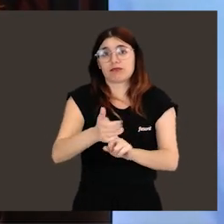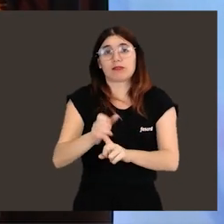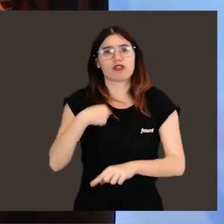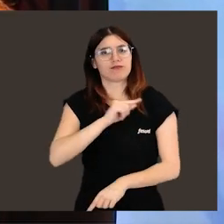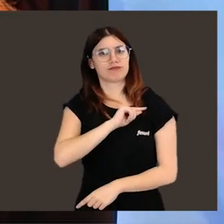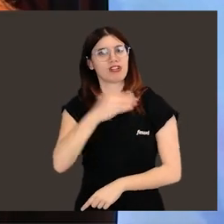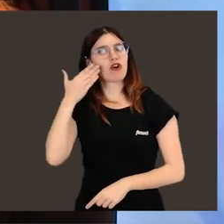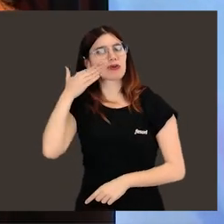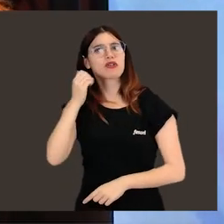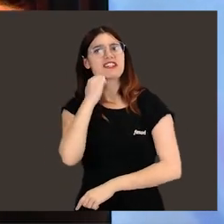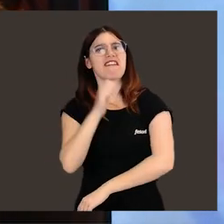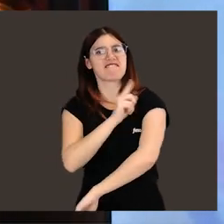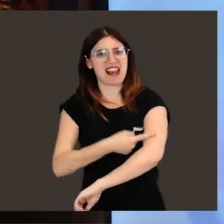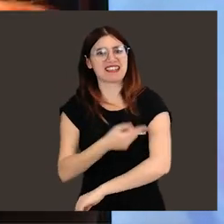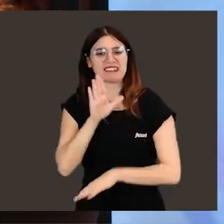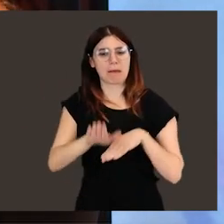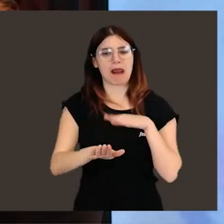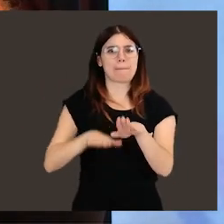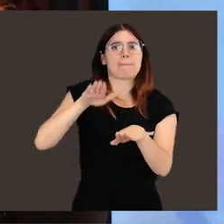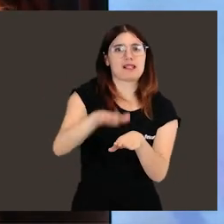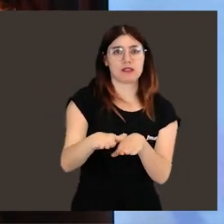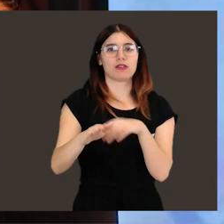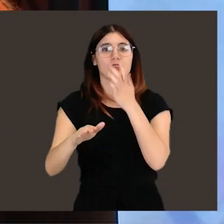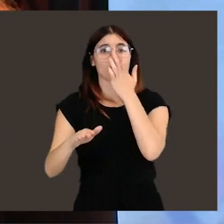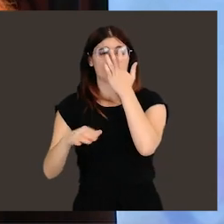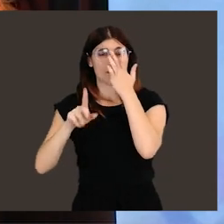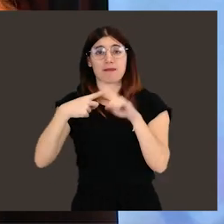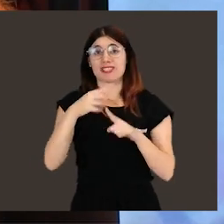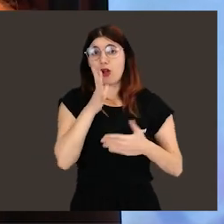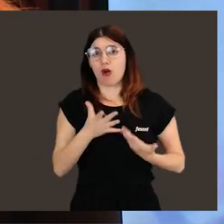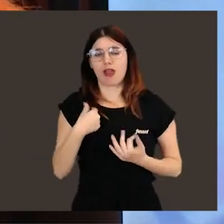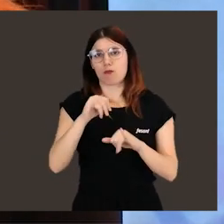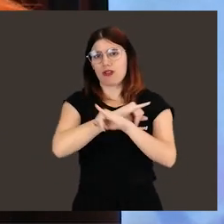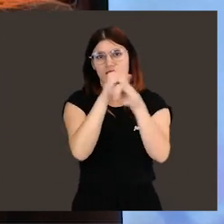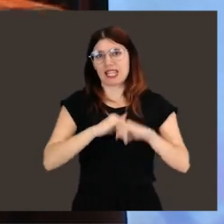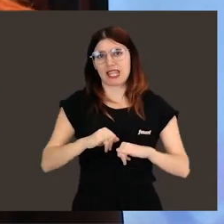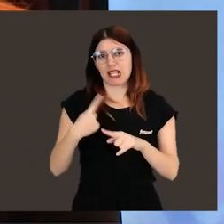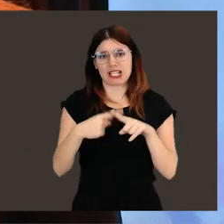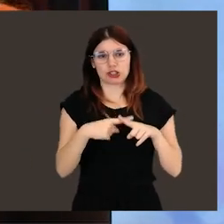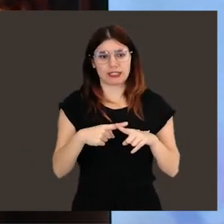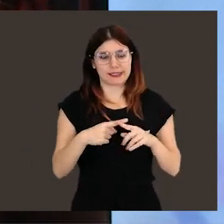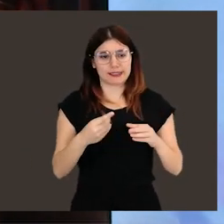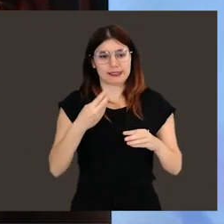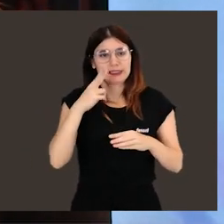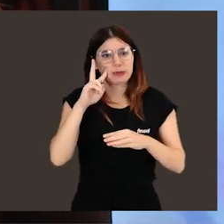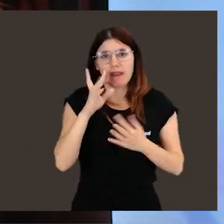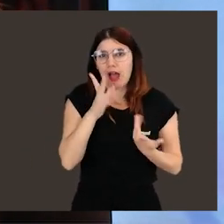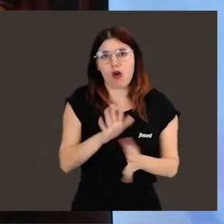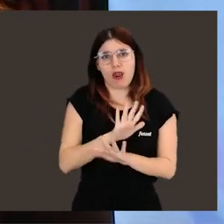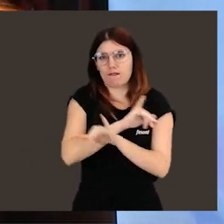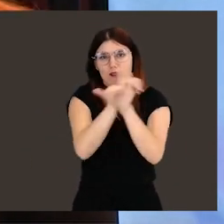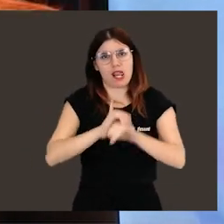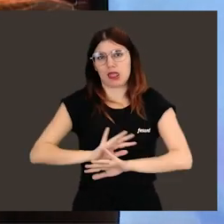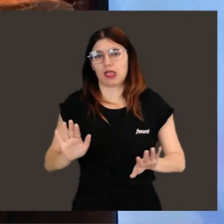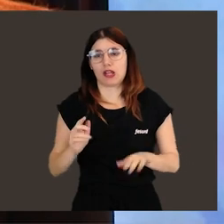pensé que me enfrentaría. Me siento orgullosa de haber sido valiente para dar ese paso y estoy muy feliz con todo lo que está pasando. Creo